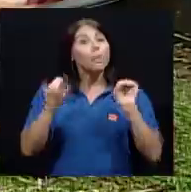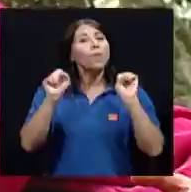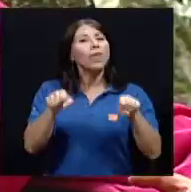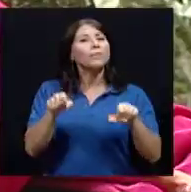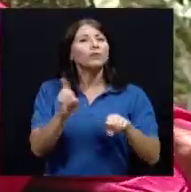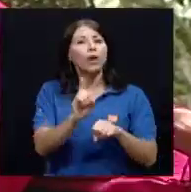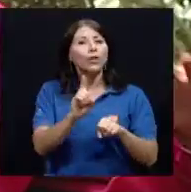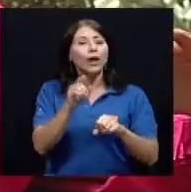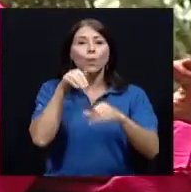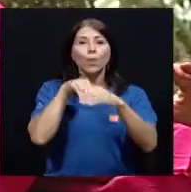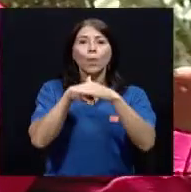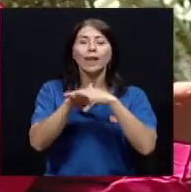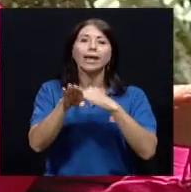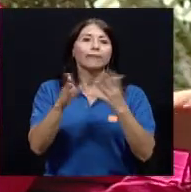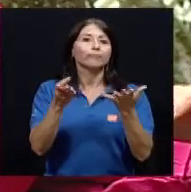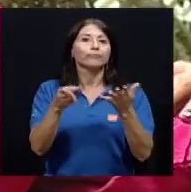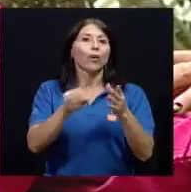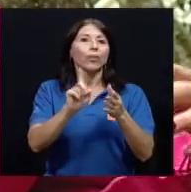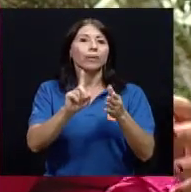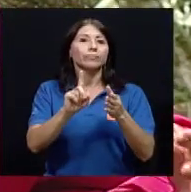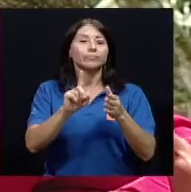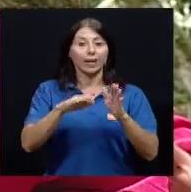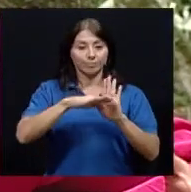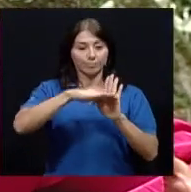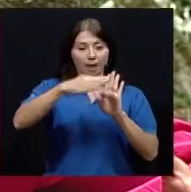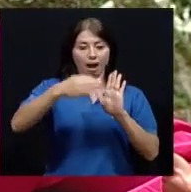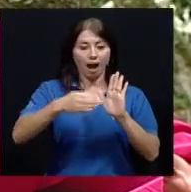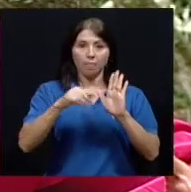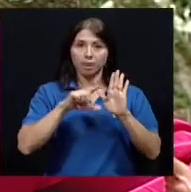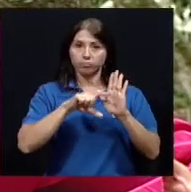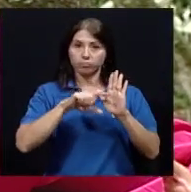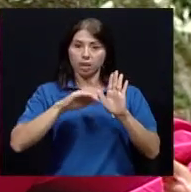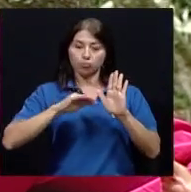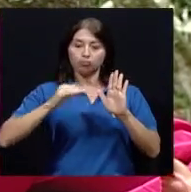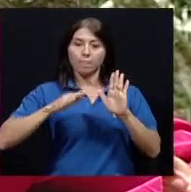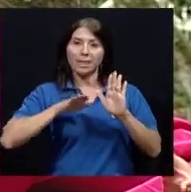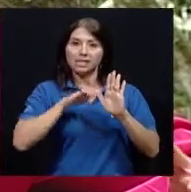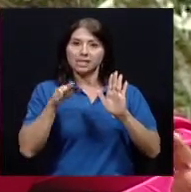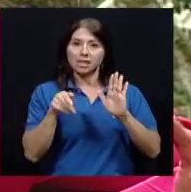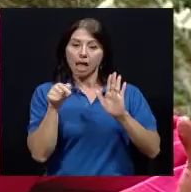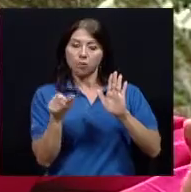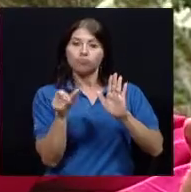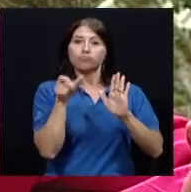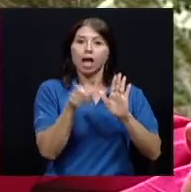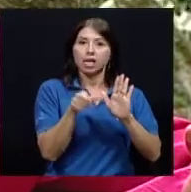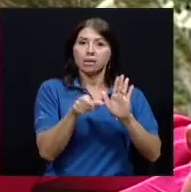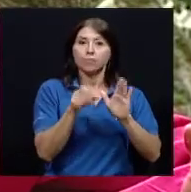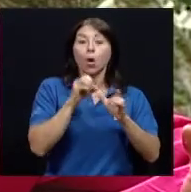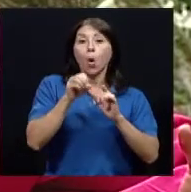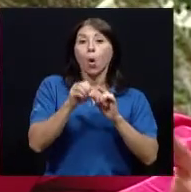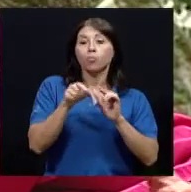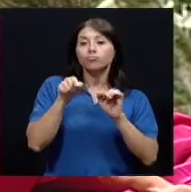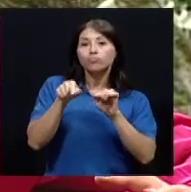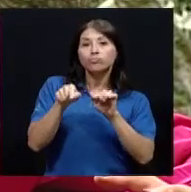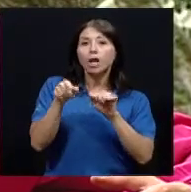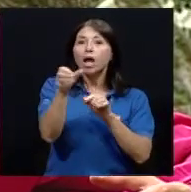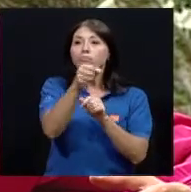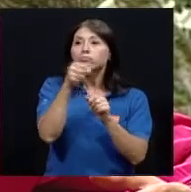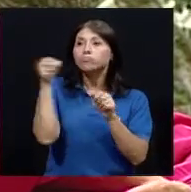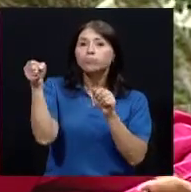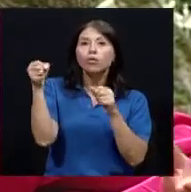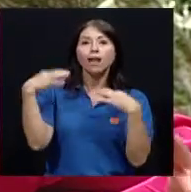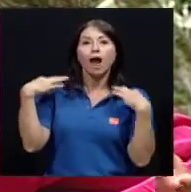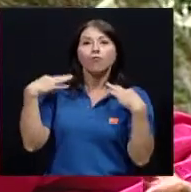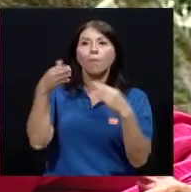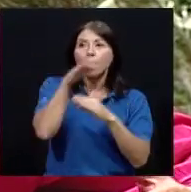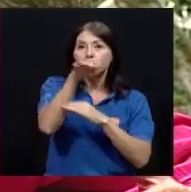noche encima de la mesa de noche inclusive en el closet en el armario la cosa es que no se nos olvide que tenemos que tomar los medicamentos y yo les